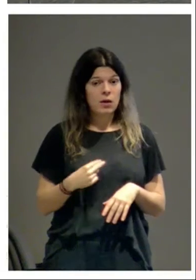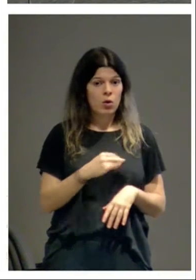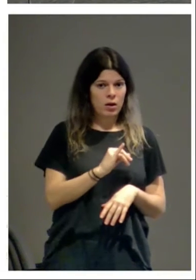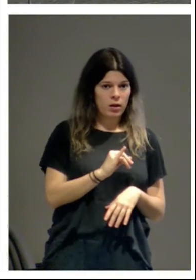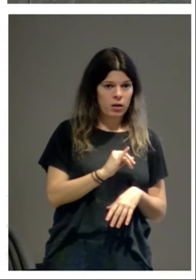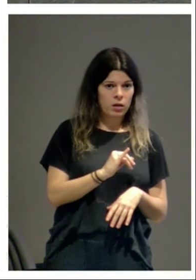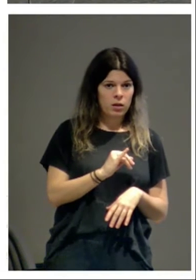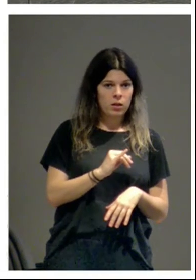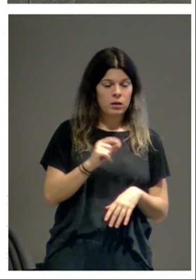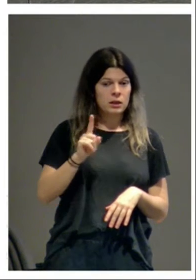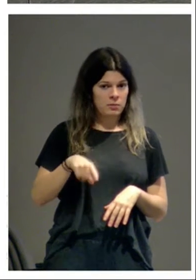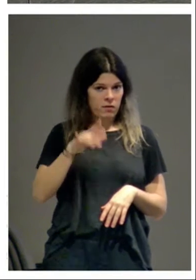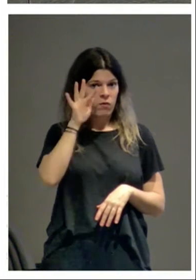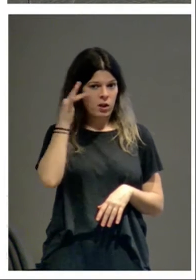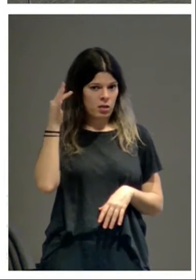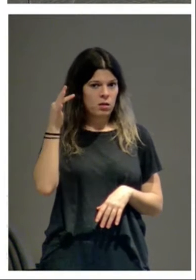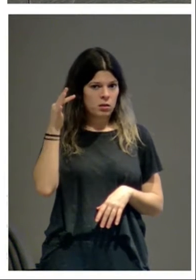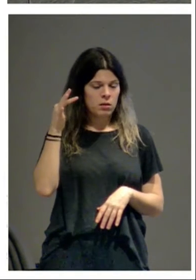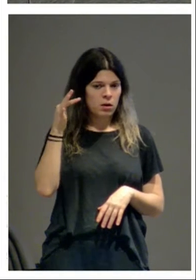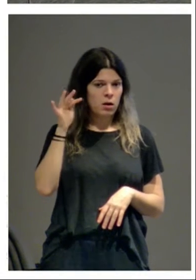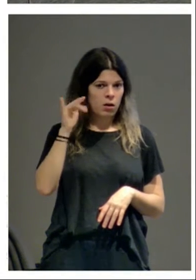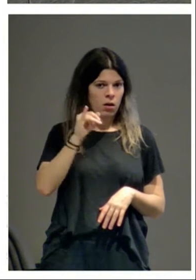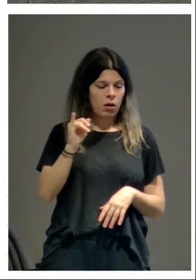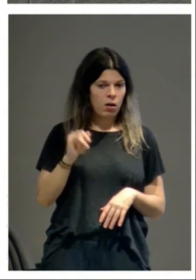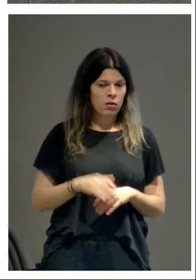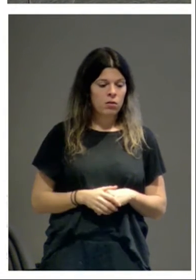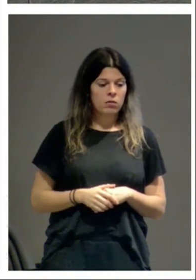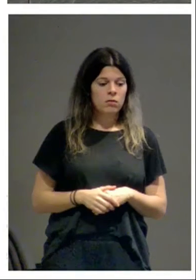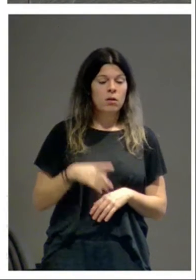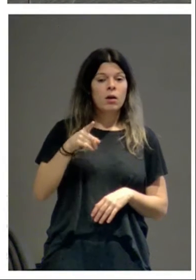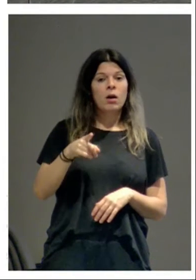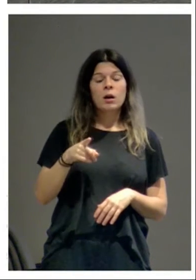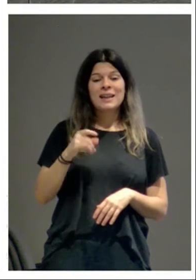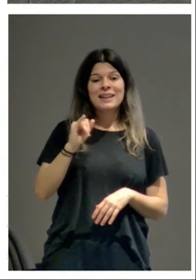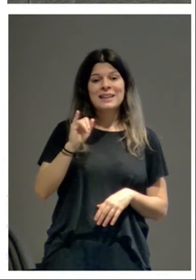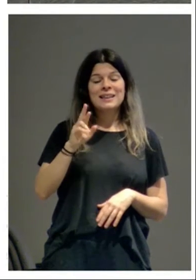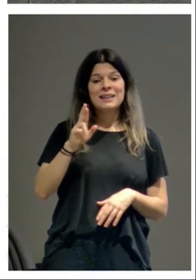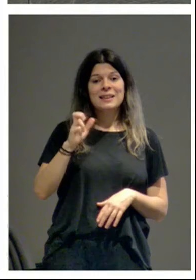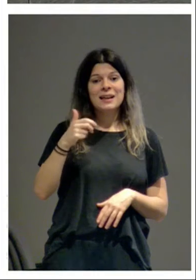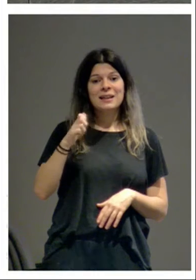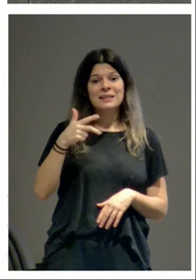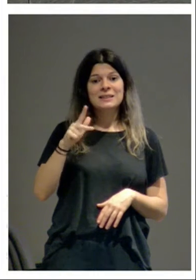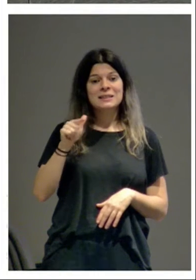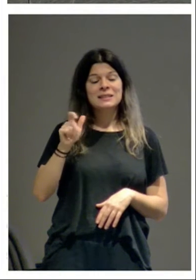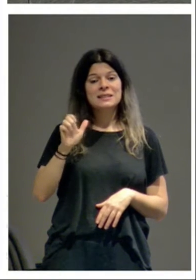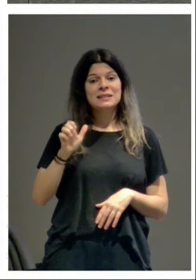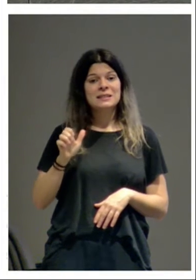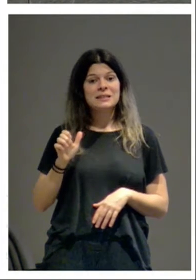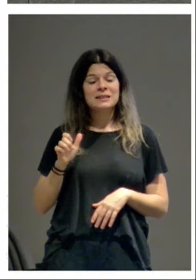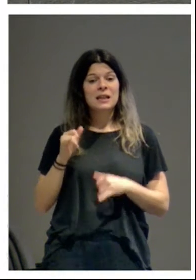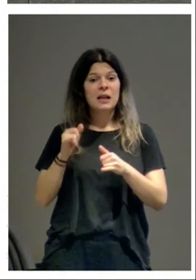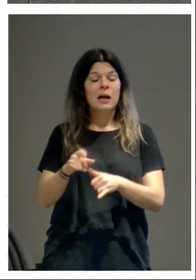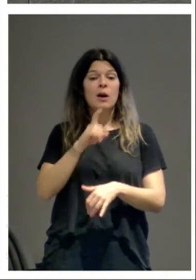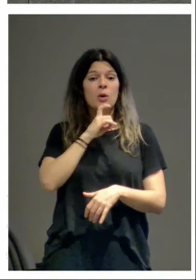y está en San Sagrán de Toulouse también. ¿Cómo llegaron a Iratxe? Probablemente porque se construyeron en la